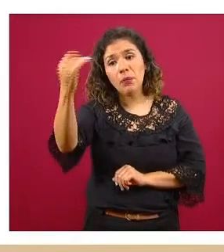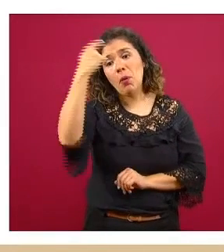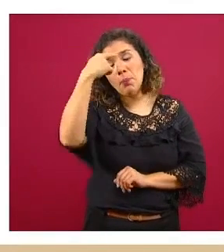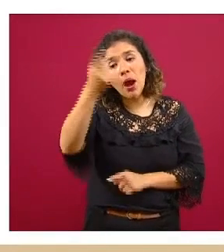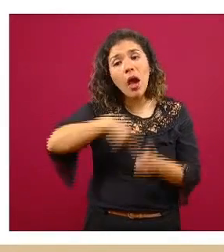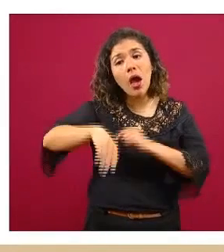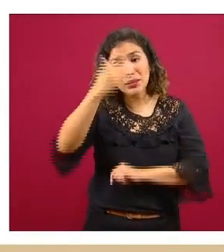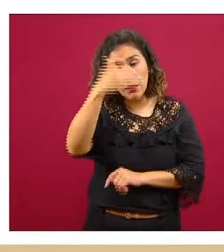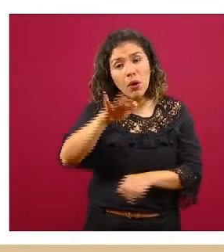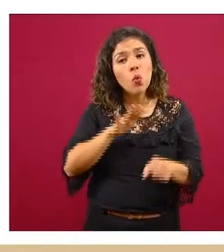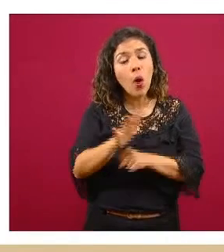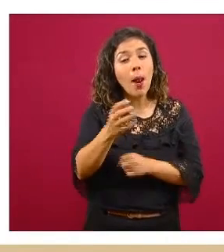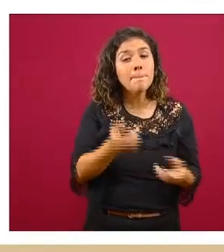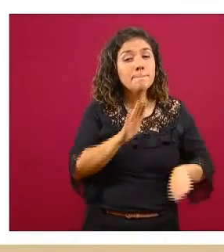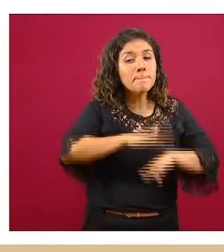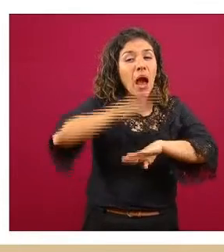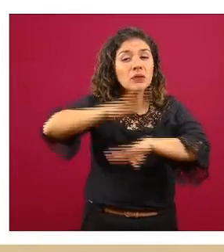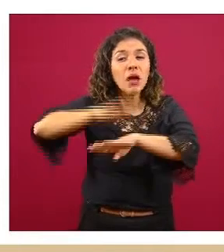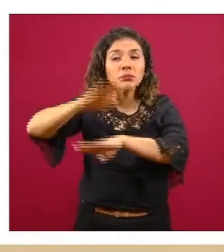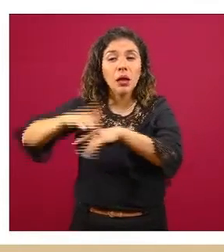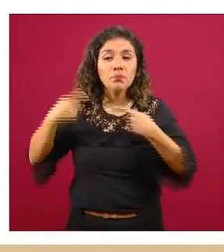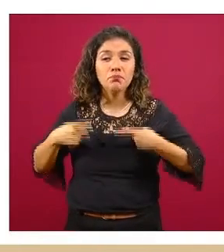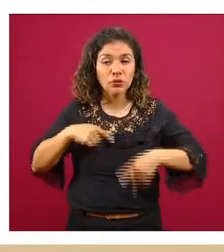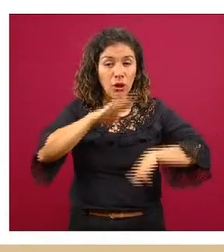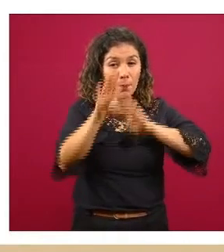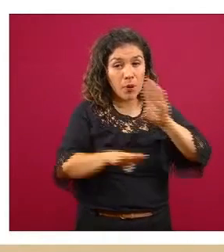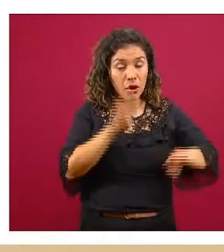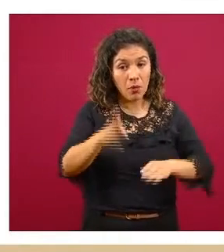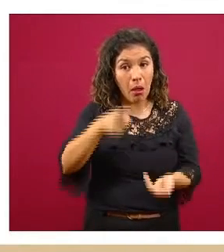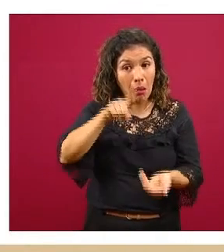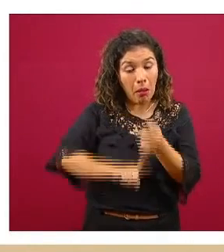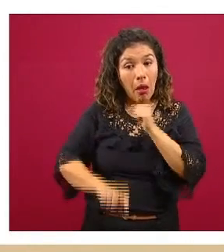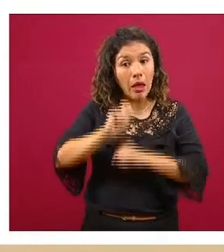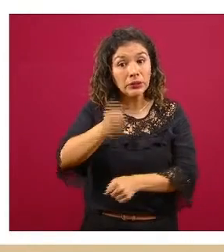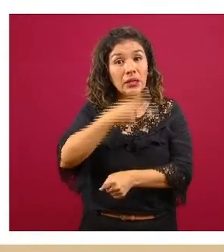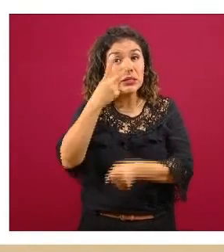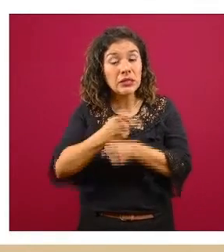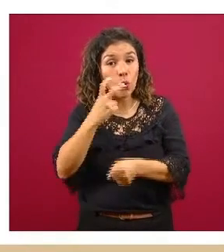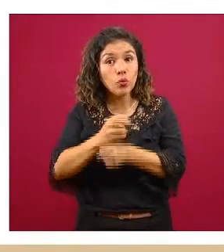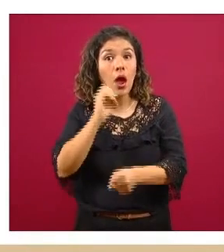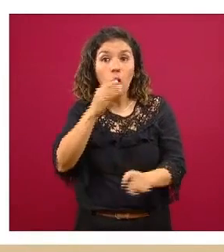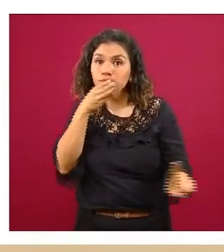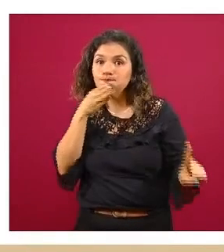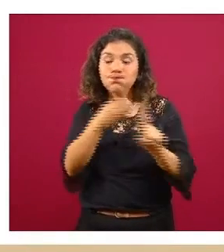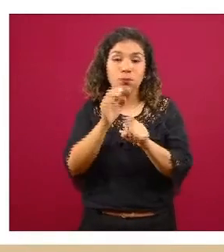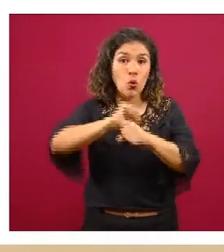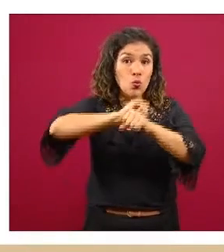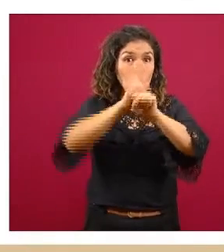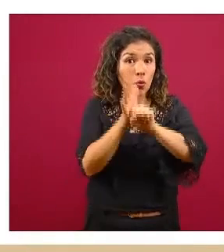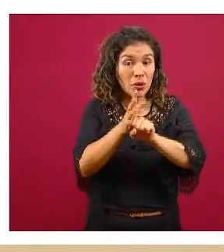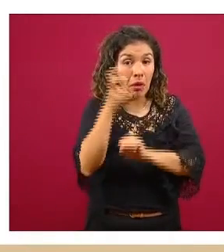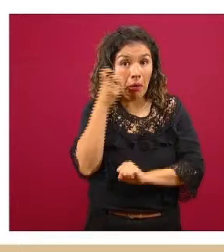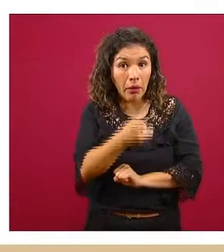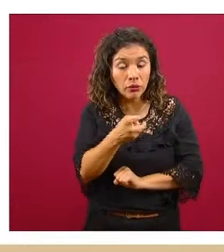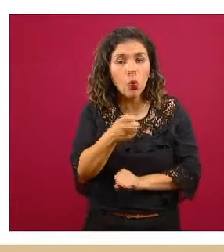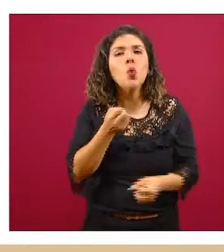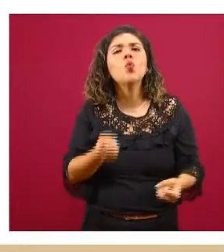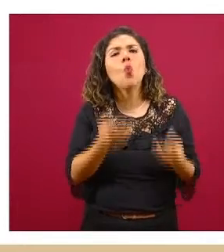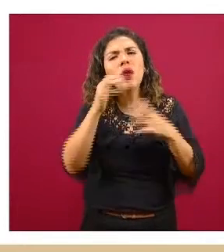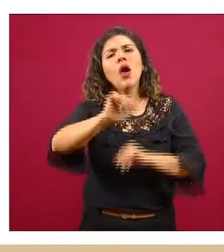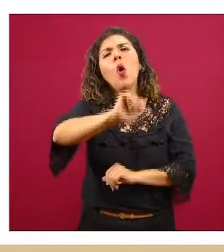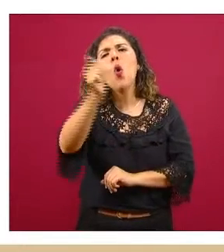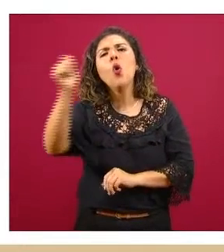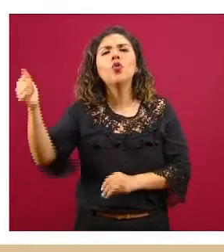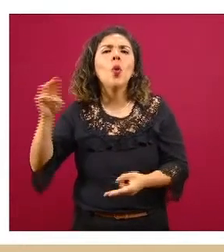de todo este exceso de mortalidad cuántas realmente son muertes secundarias o directamente relacionadas por la infección del virus y cuántas son por